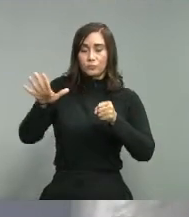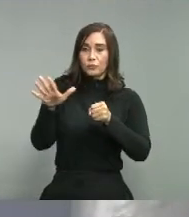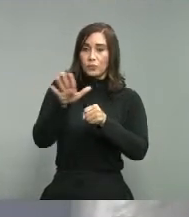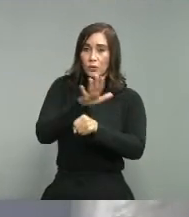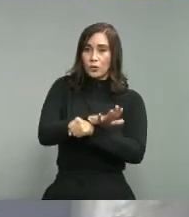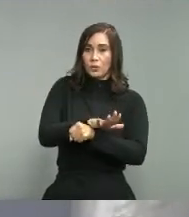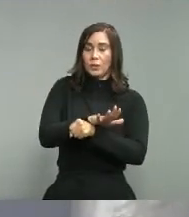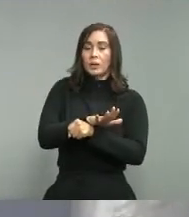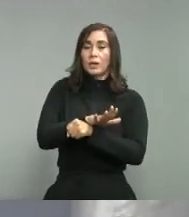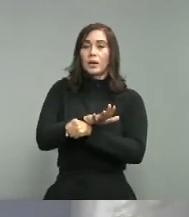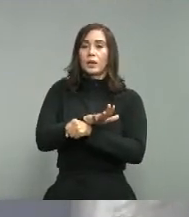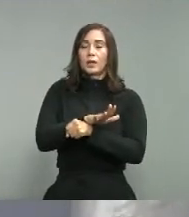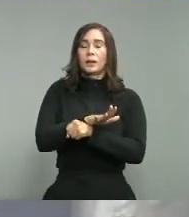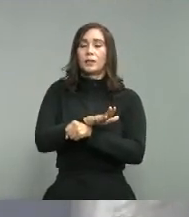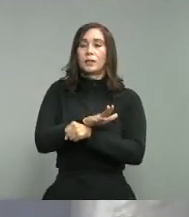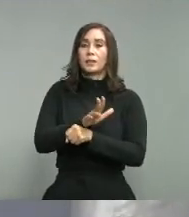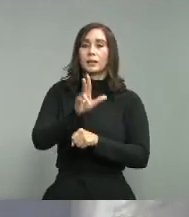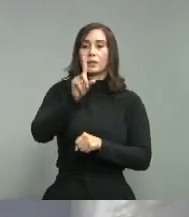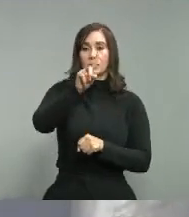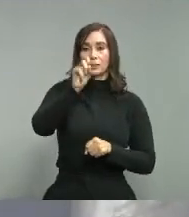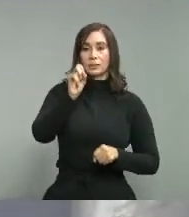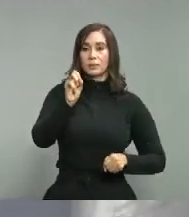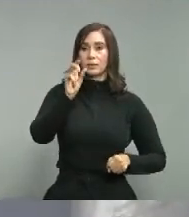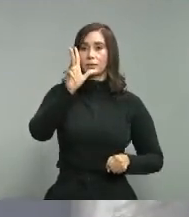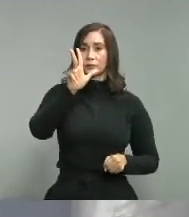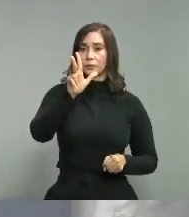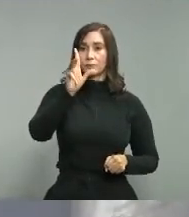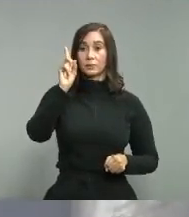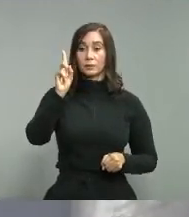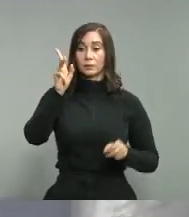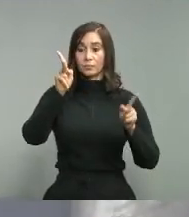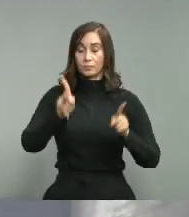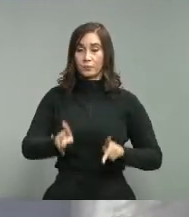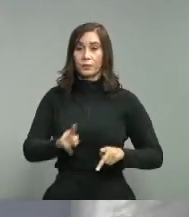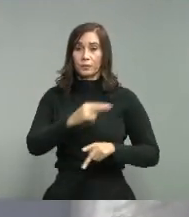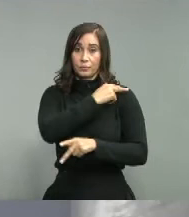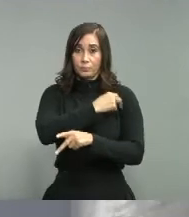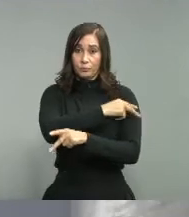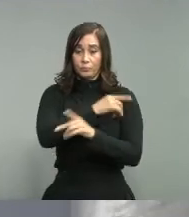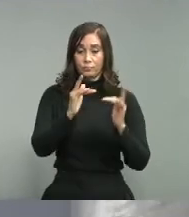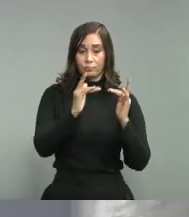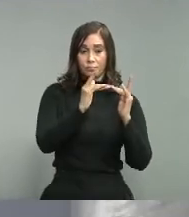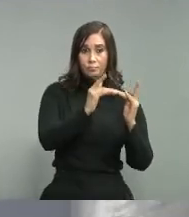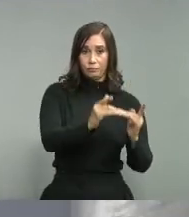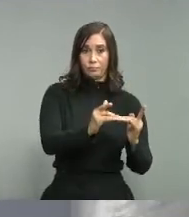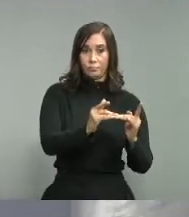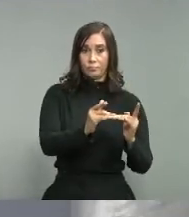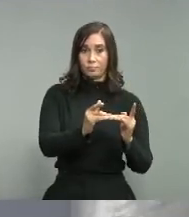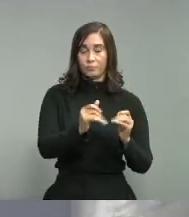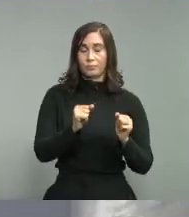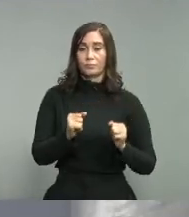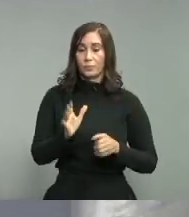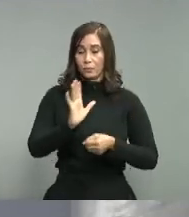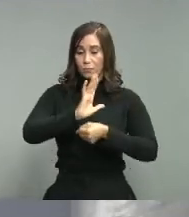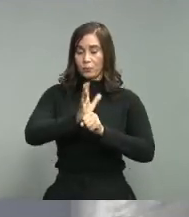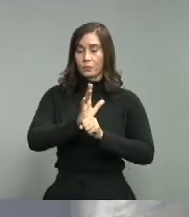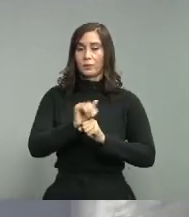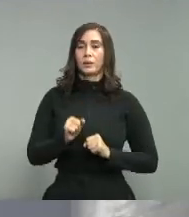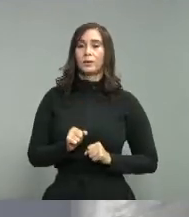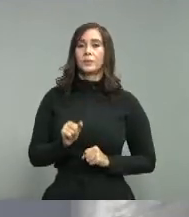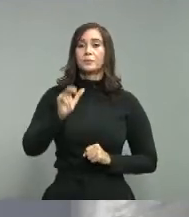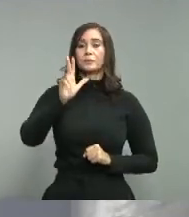de 131 hospitalizados en unidades de cuidados intensivos El